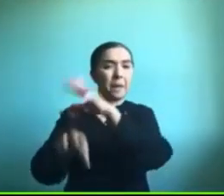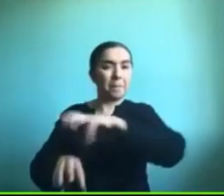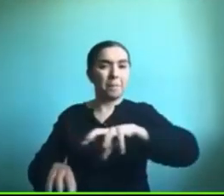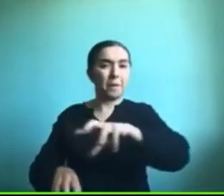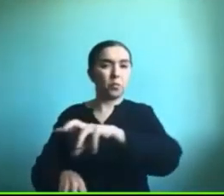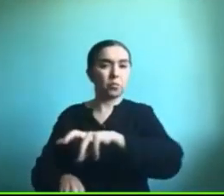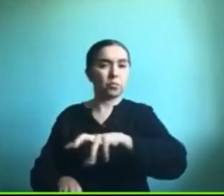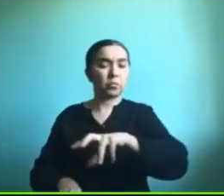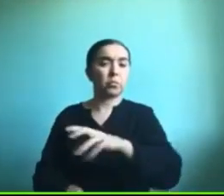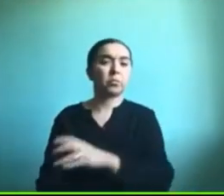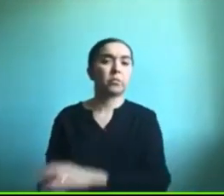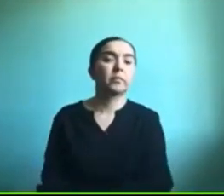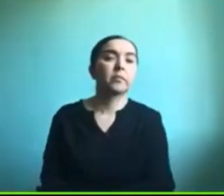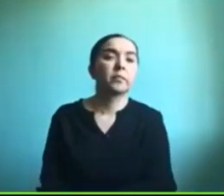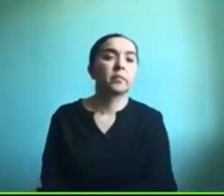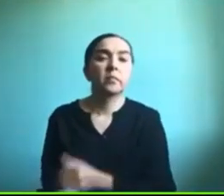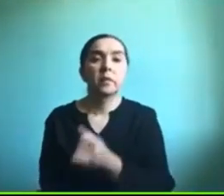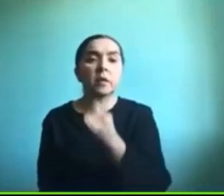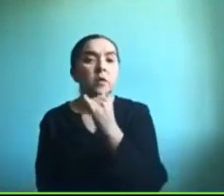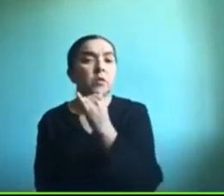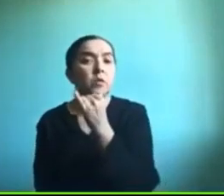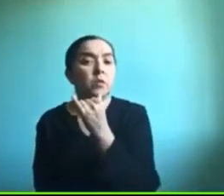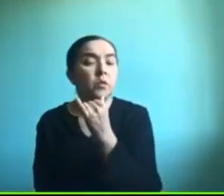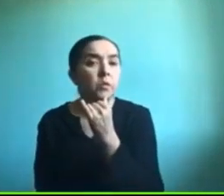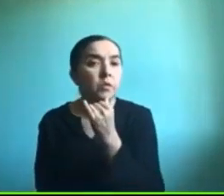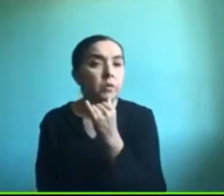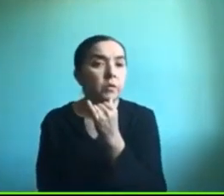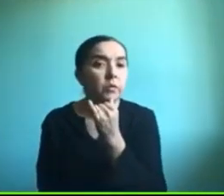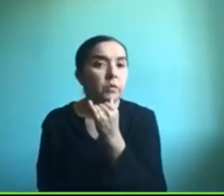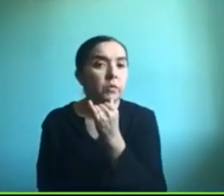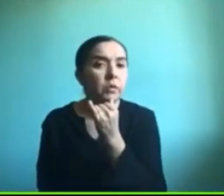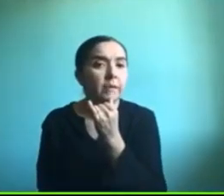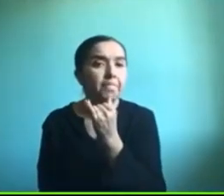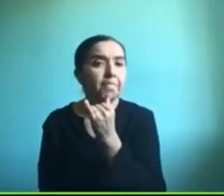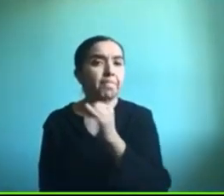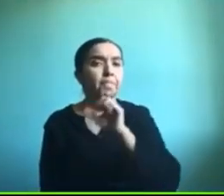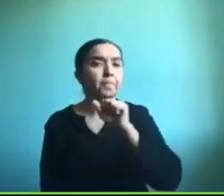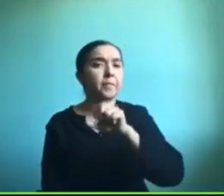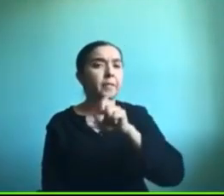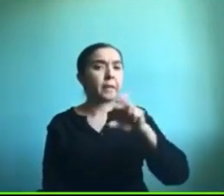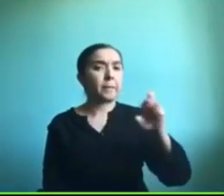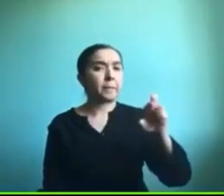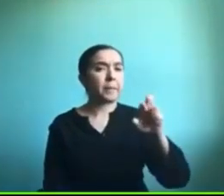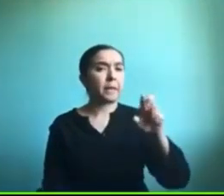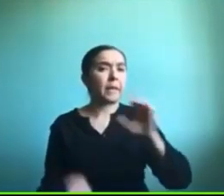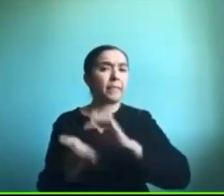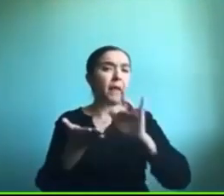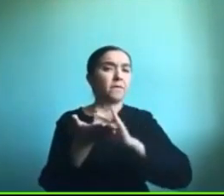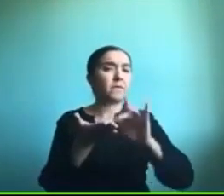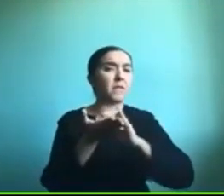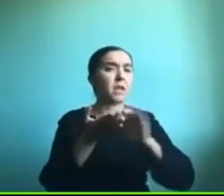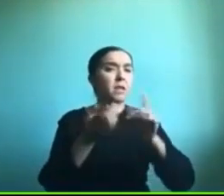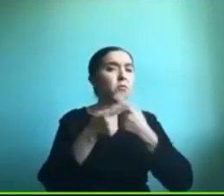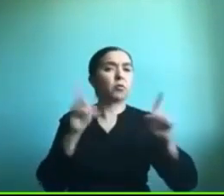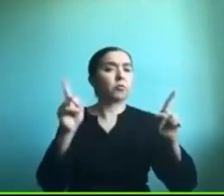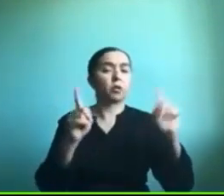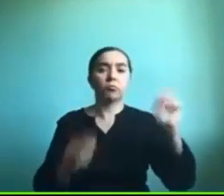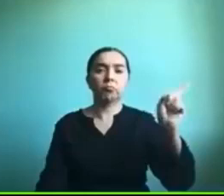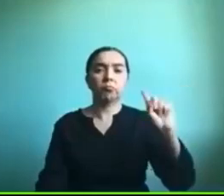no sé Poli si esa es la aplicación que usamos para el tablet no usamos esa